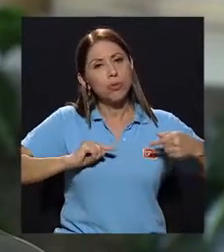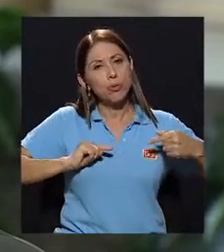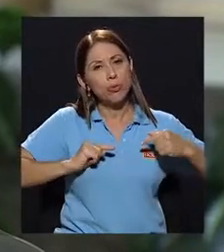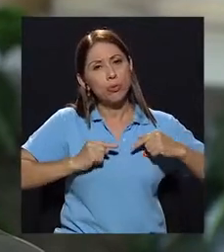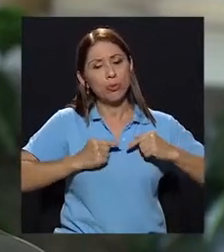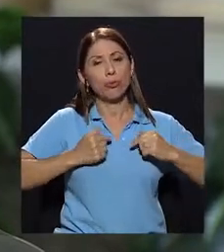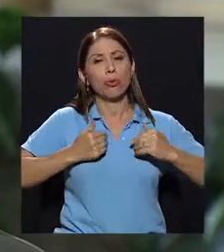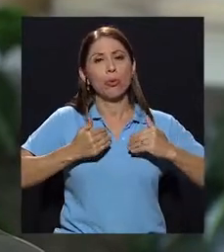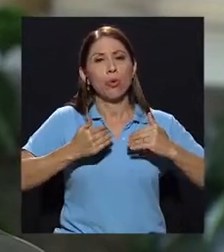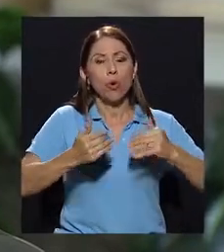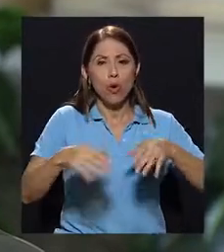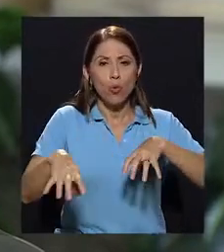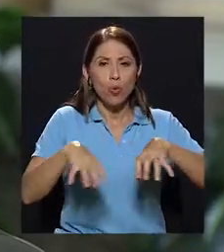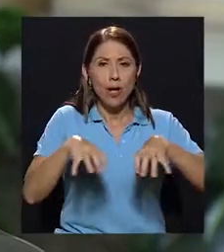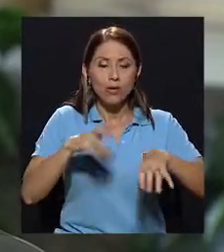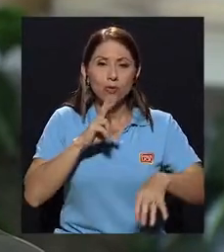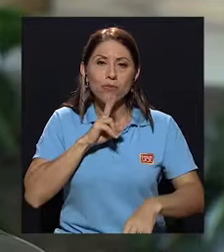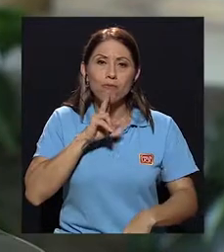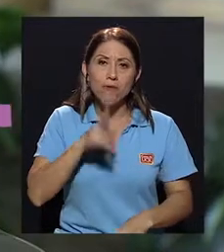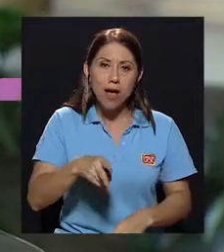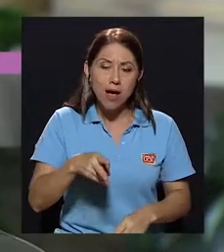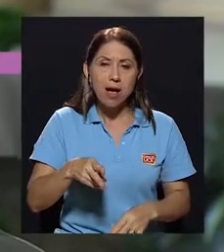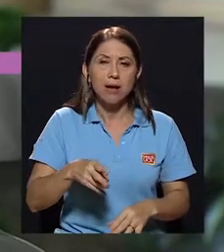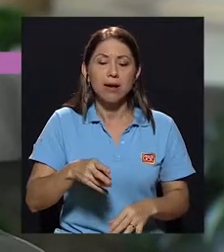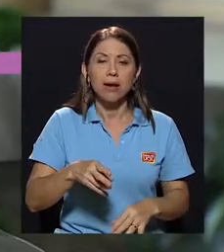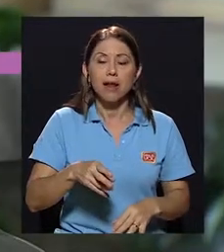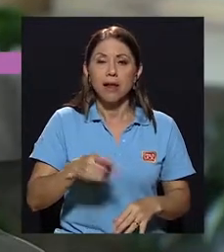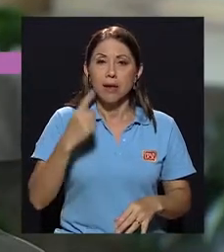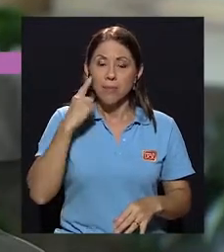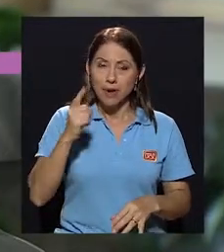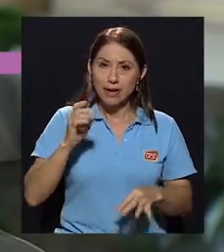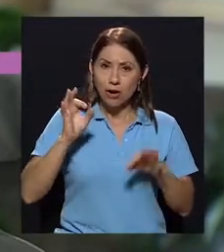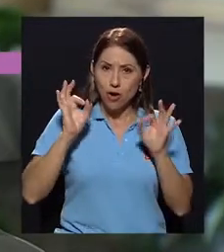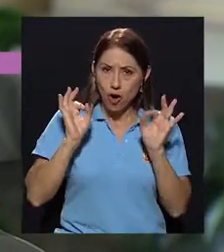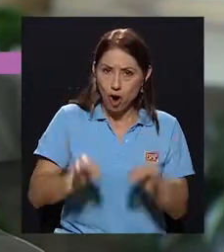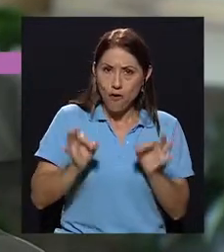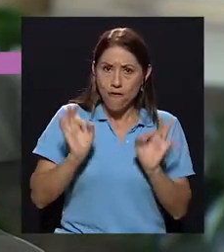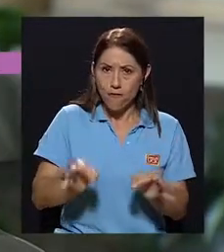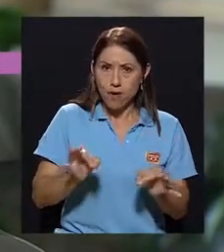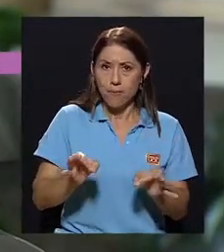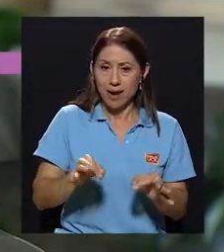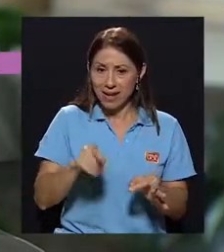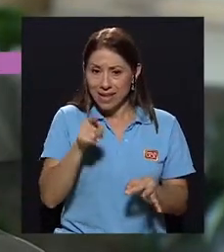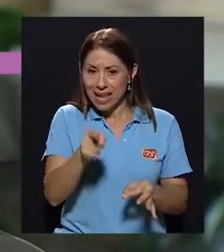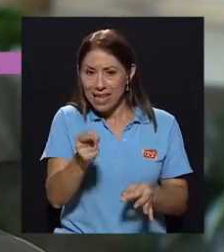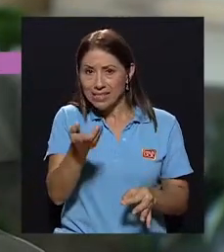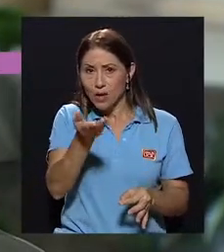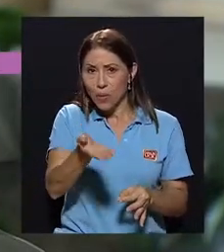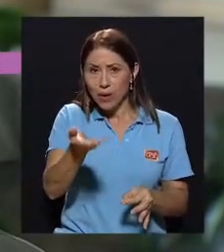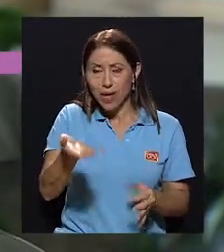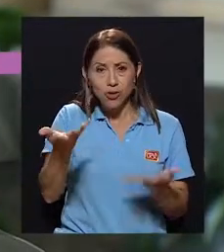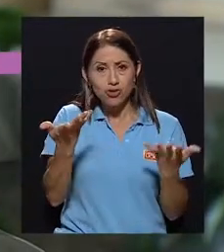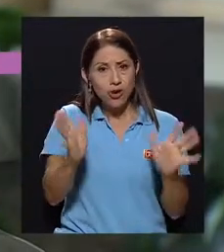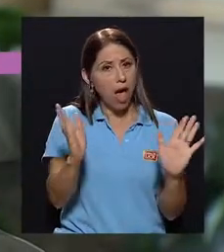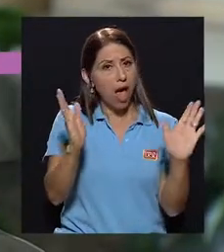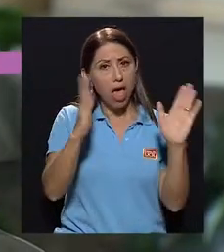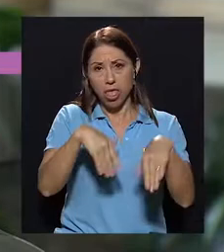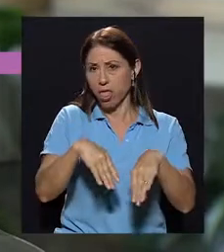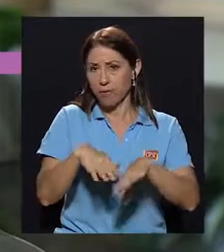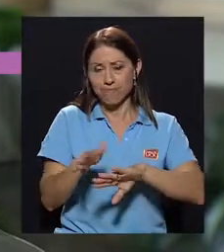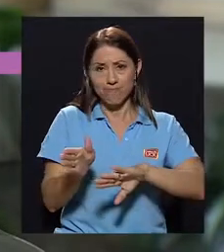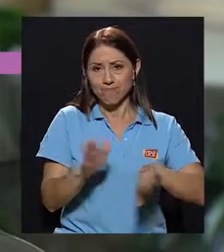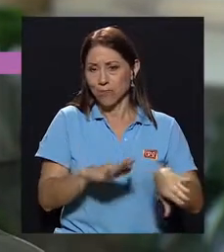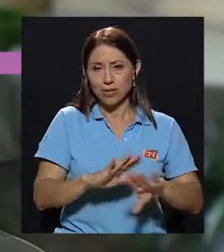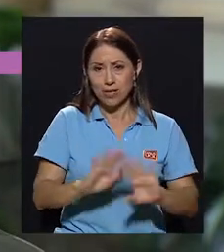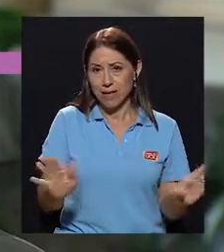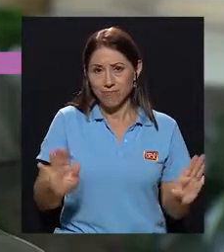todo un acto, un acto real de poder confirmar que ese objeto se ha perdido, que